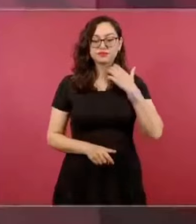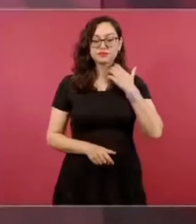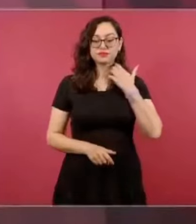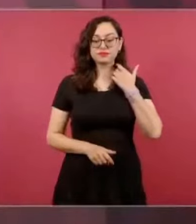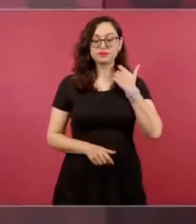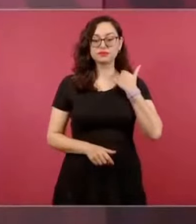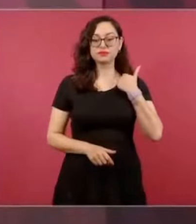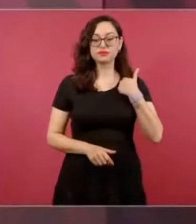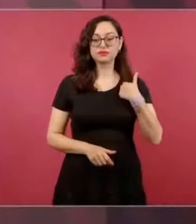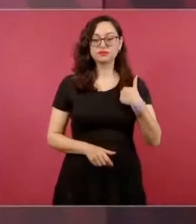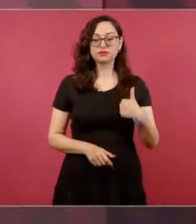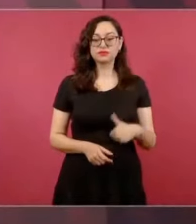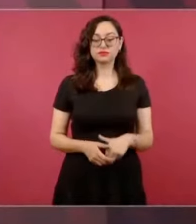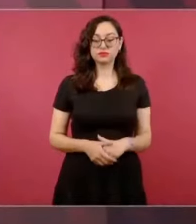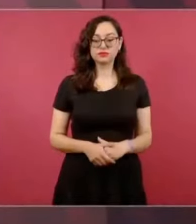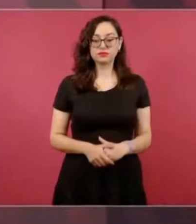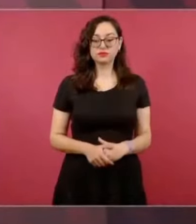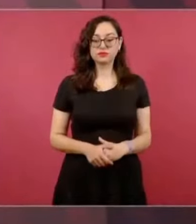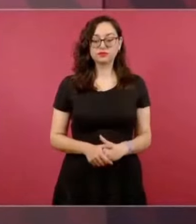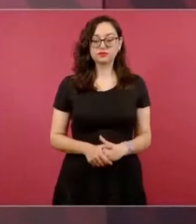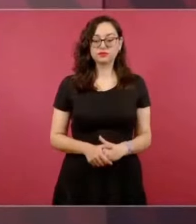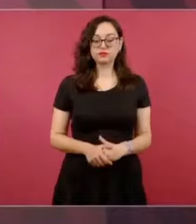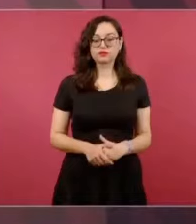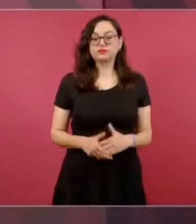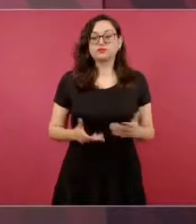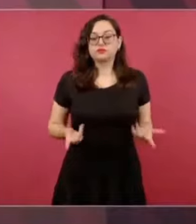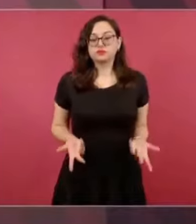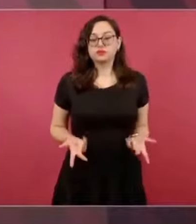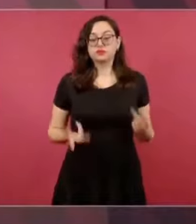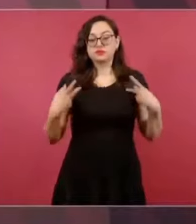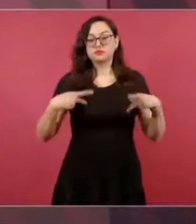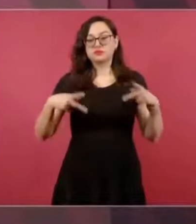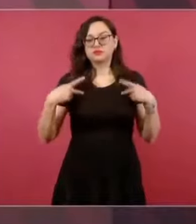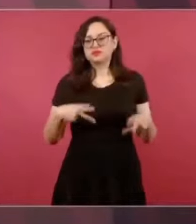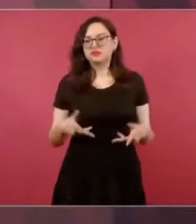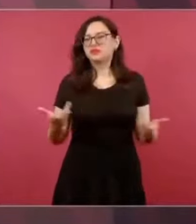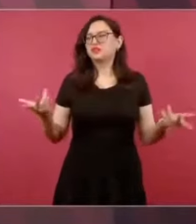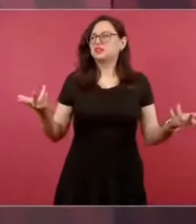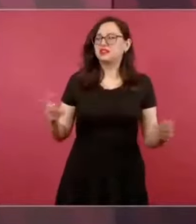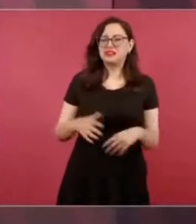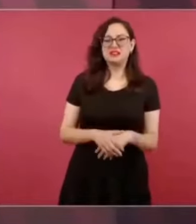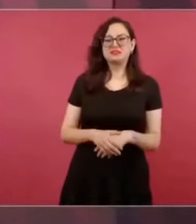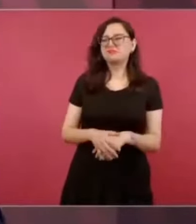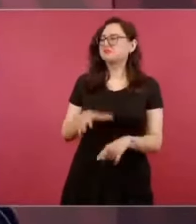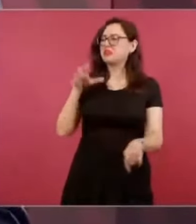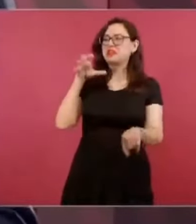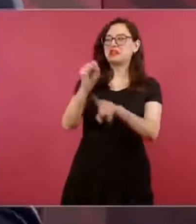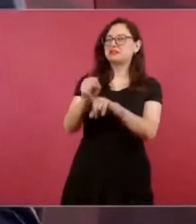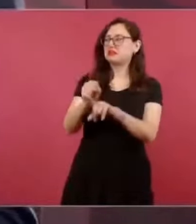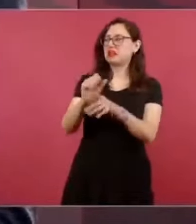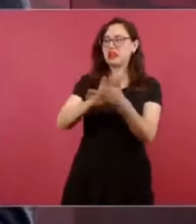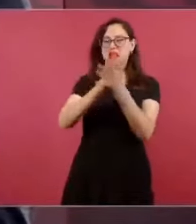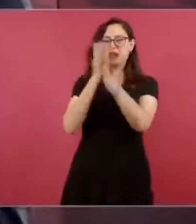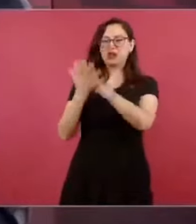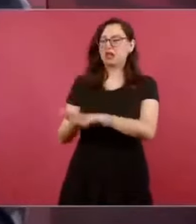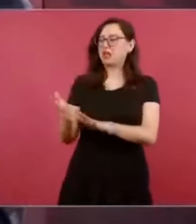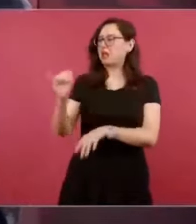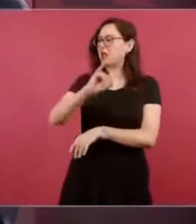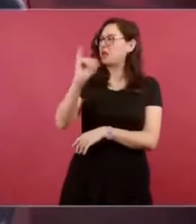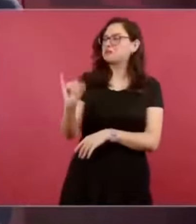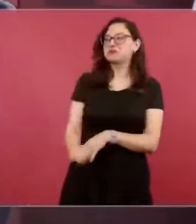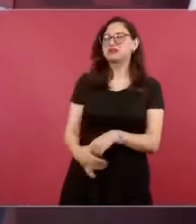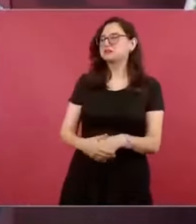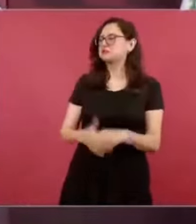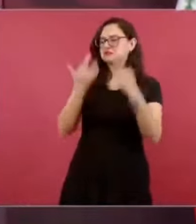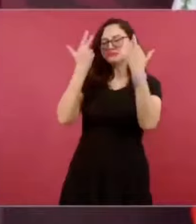Entonces, muchos se desanimaban, o no se va a poder. Y nosotros decíamos, sí, sí se va a